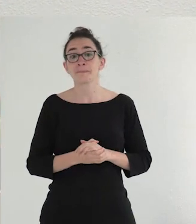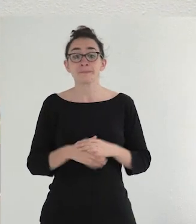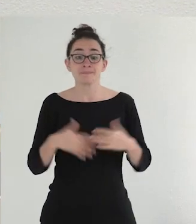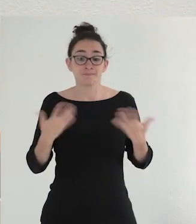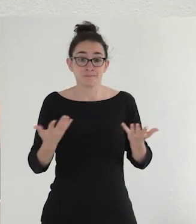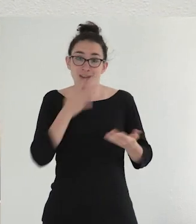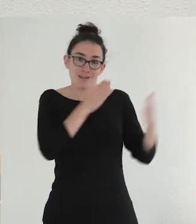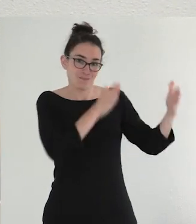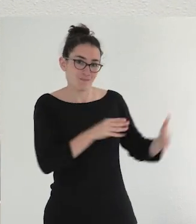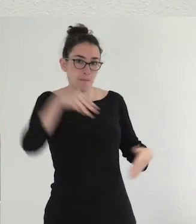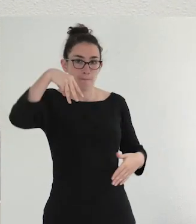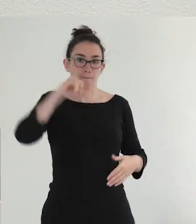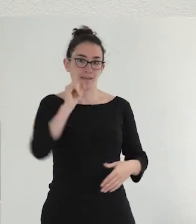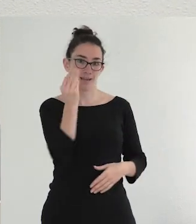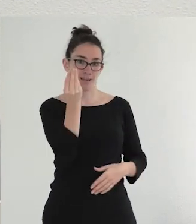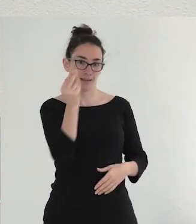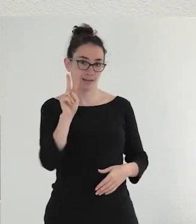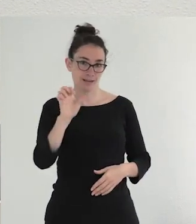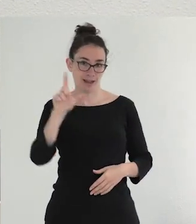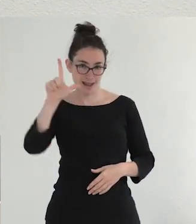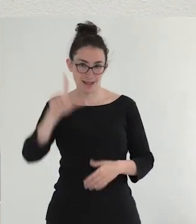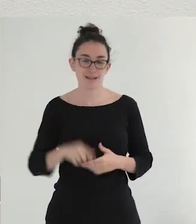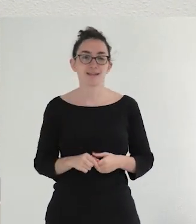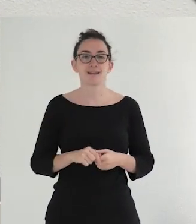Aquí tenemos a Miquel, me ha dicho que no le importa,